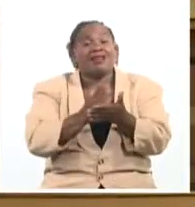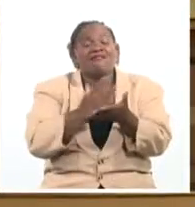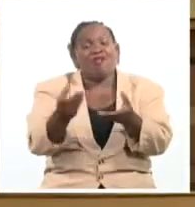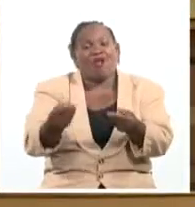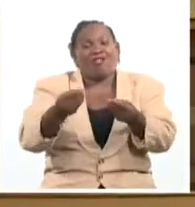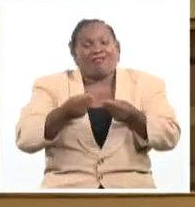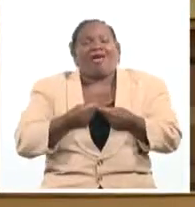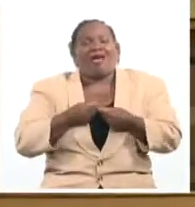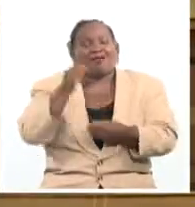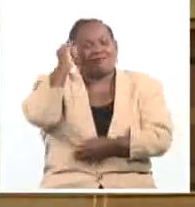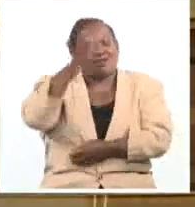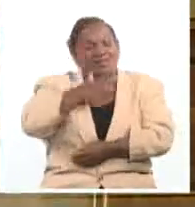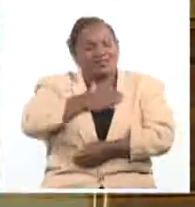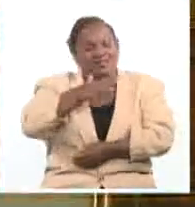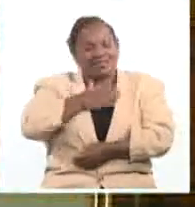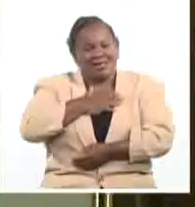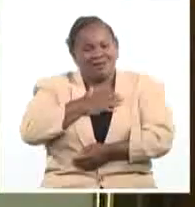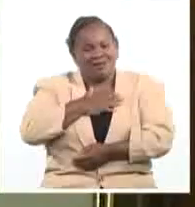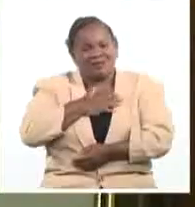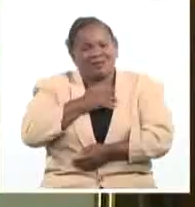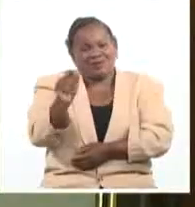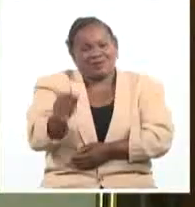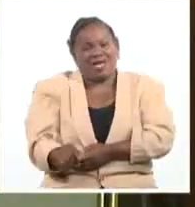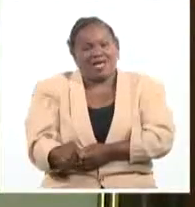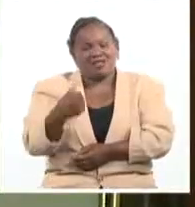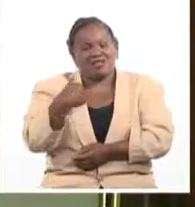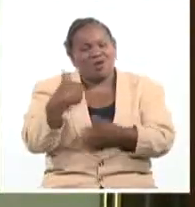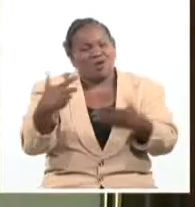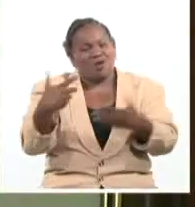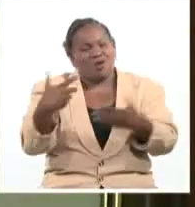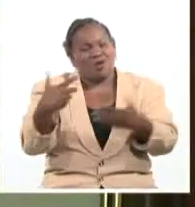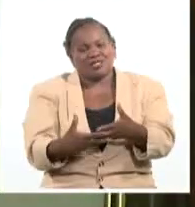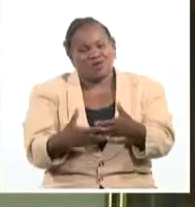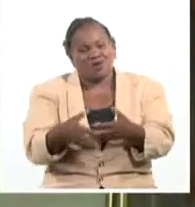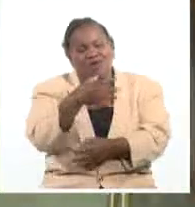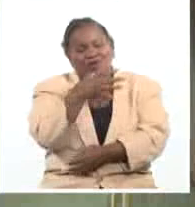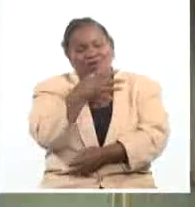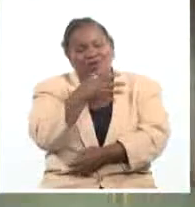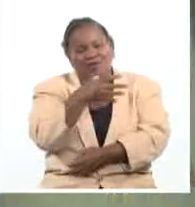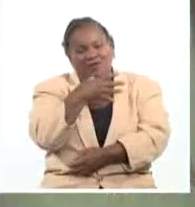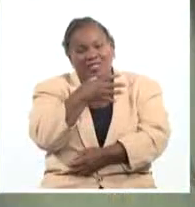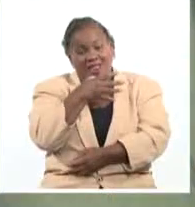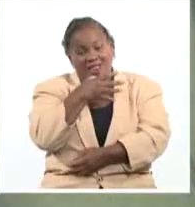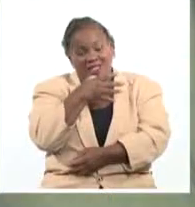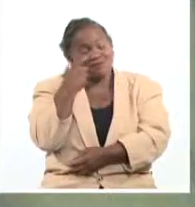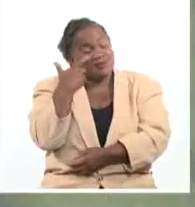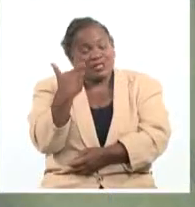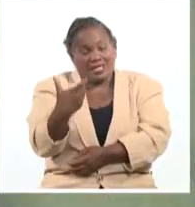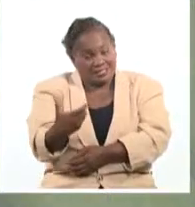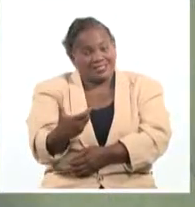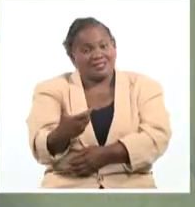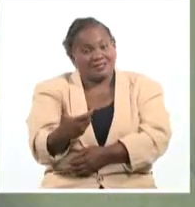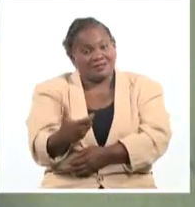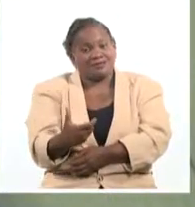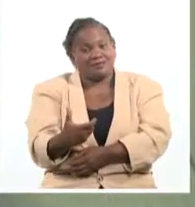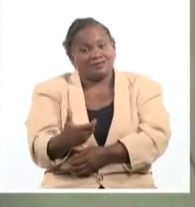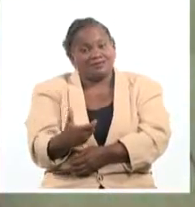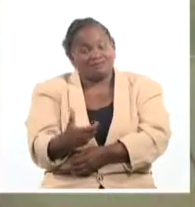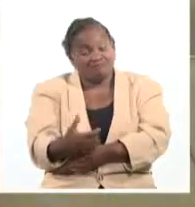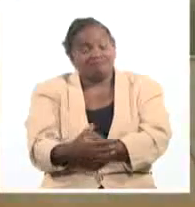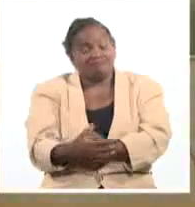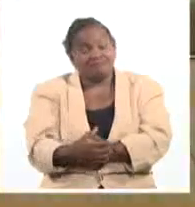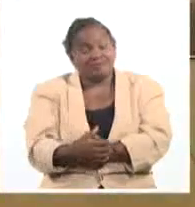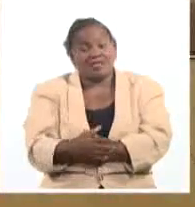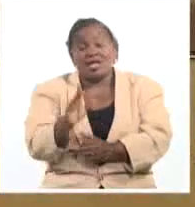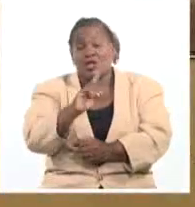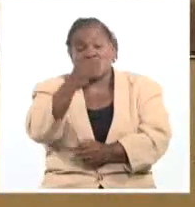vivencias personales. Una relación con Fidel es una relación invalorable, no se puede estimar, no